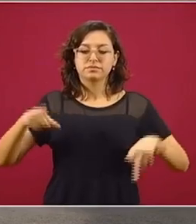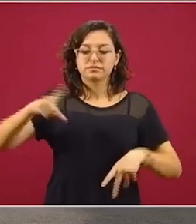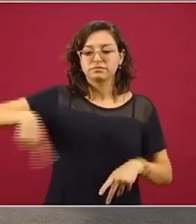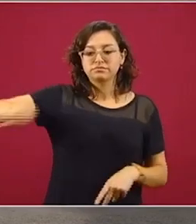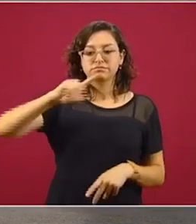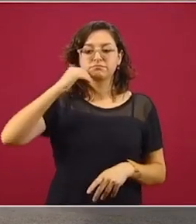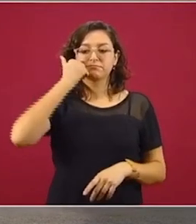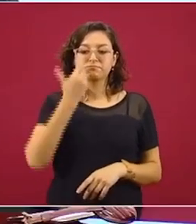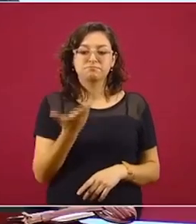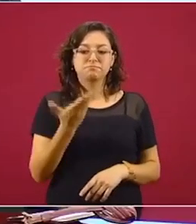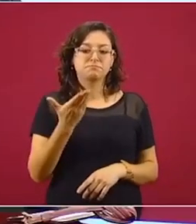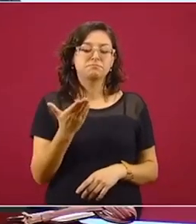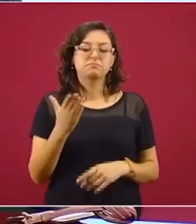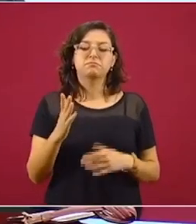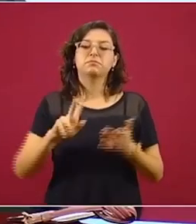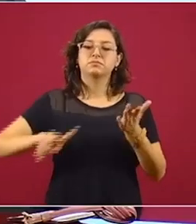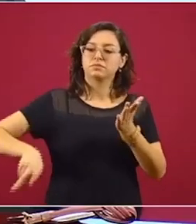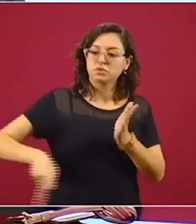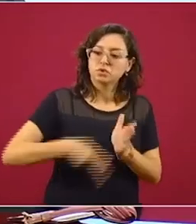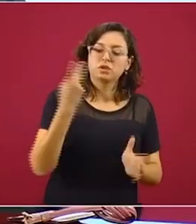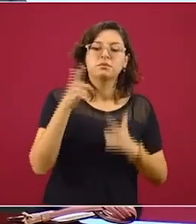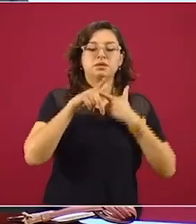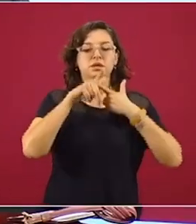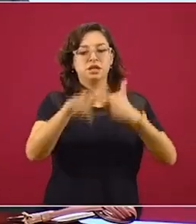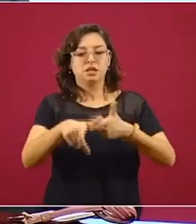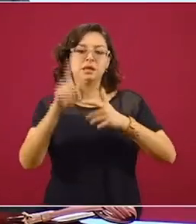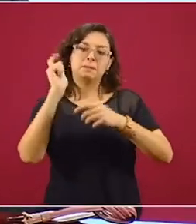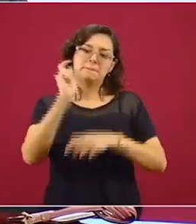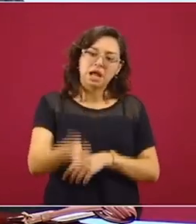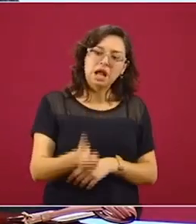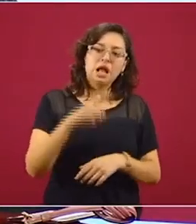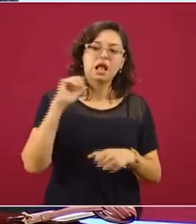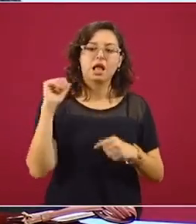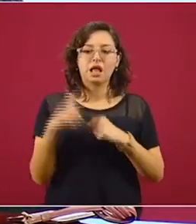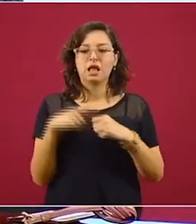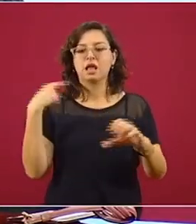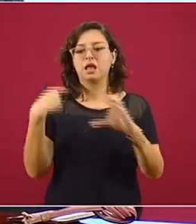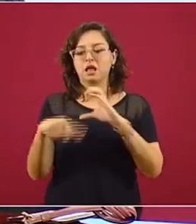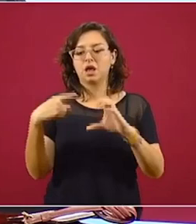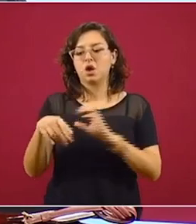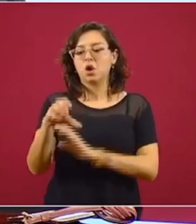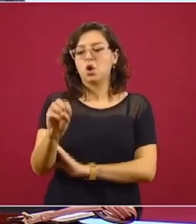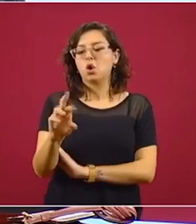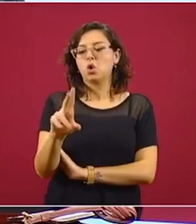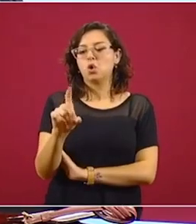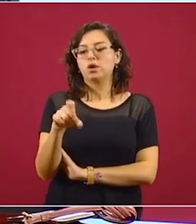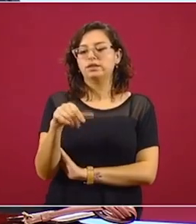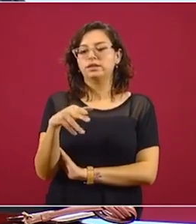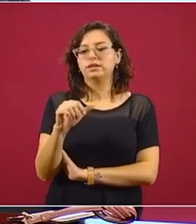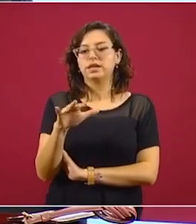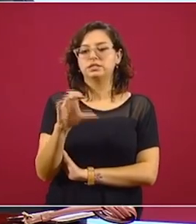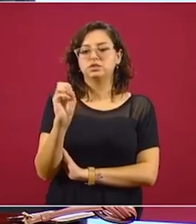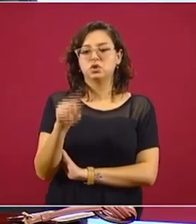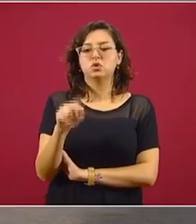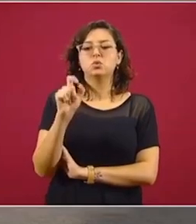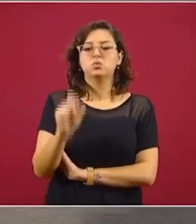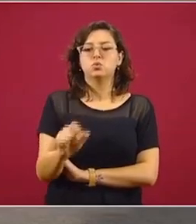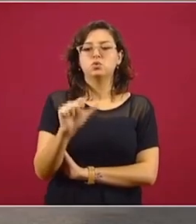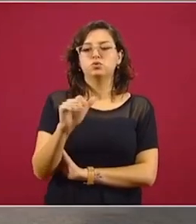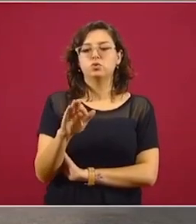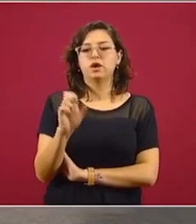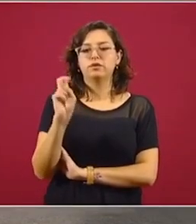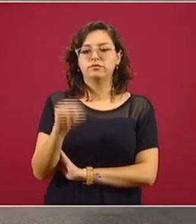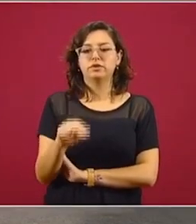hacer esta contratación o renovar esta contratación. El correo electrónico es coordinación.afil.imps